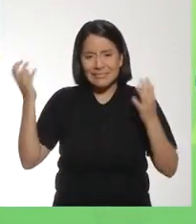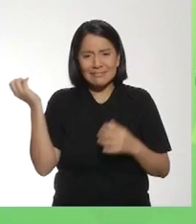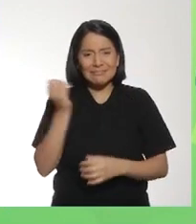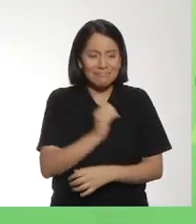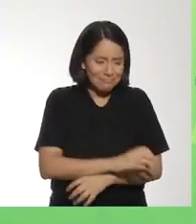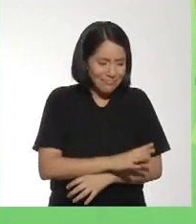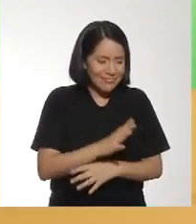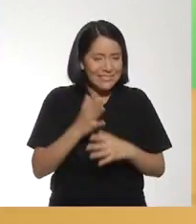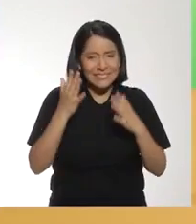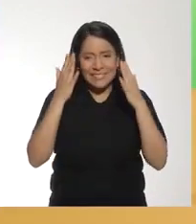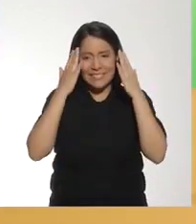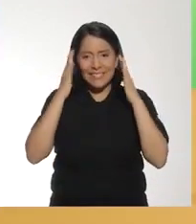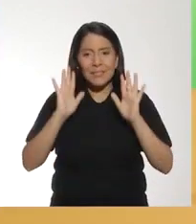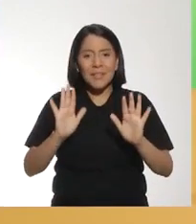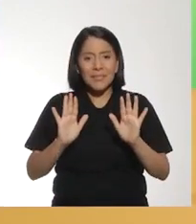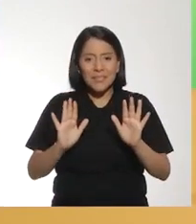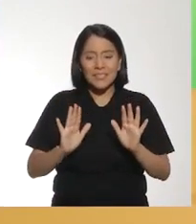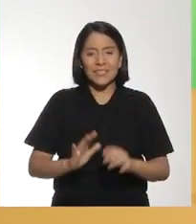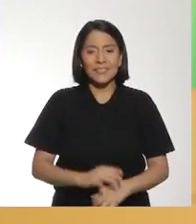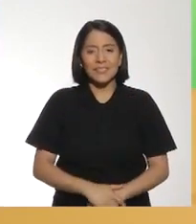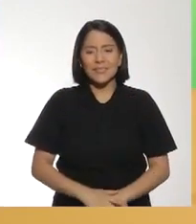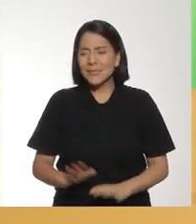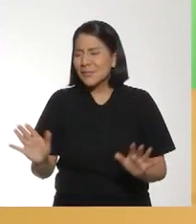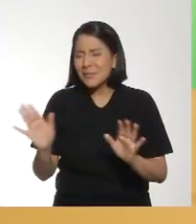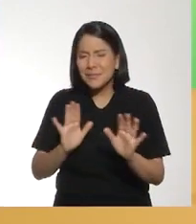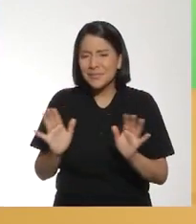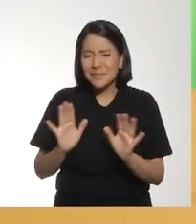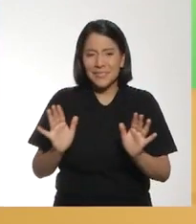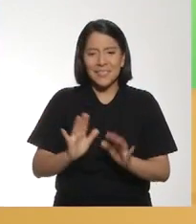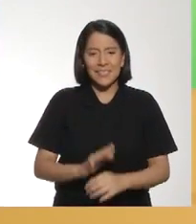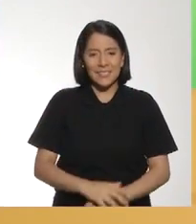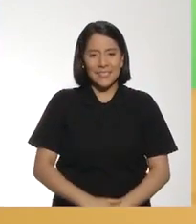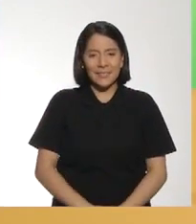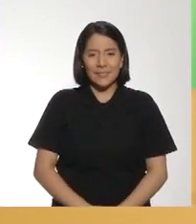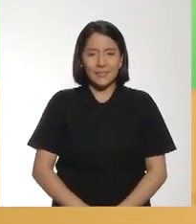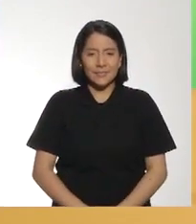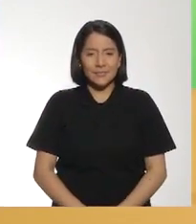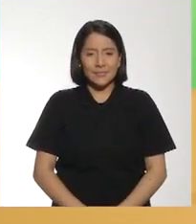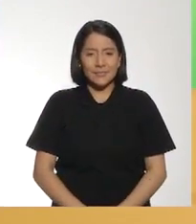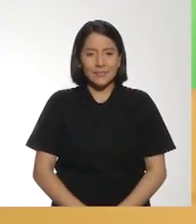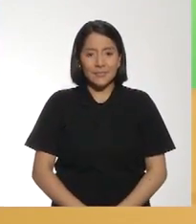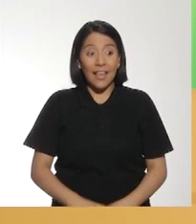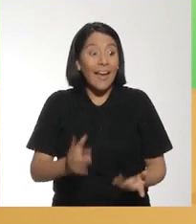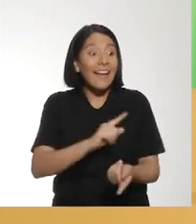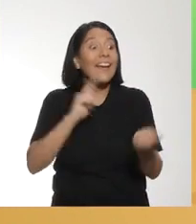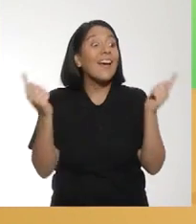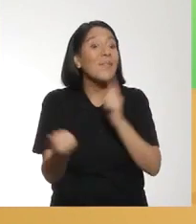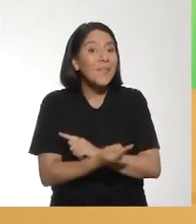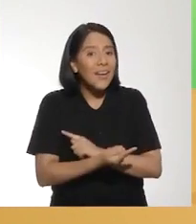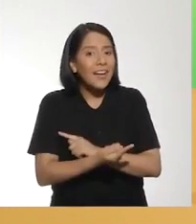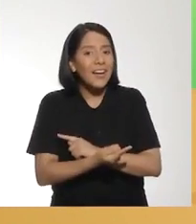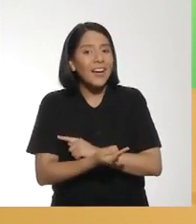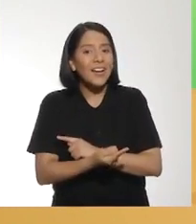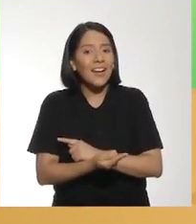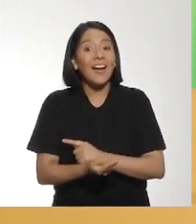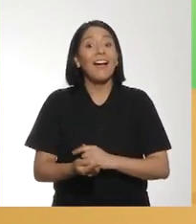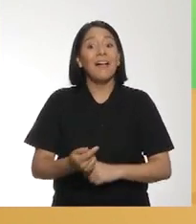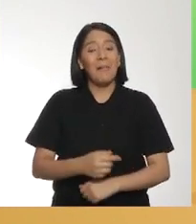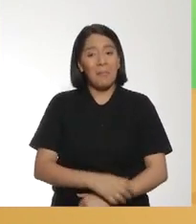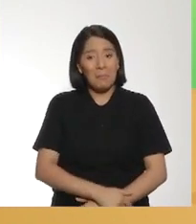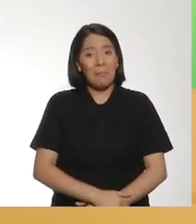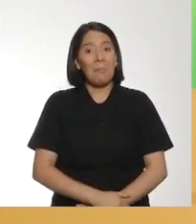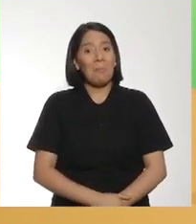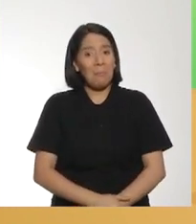¡No! ¡Ya! ¡Date! ¡No! ¡Va! ¡Ya! ¡Cambia!